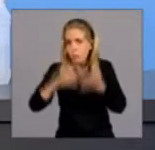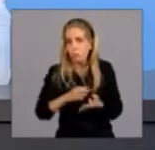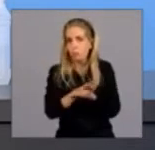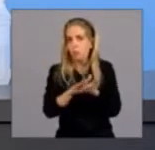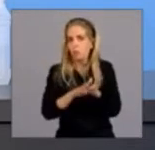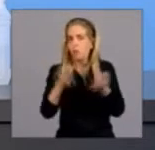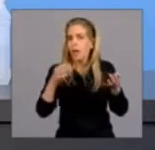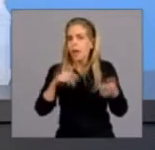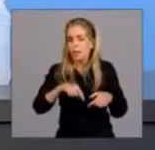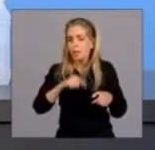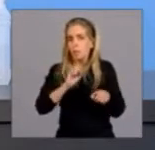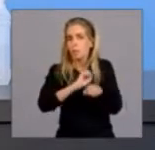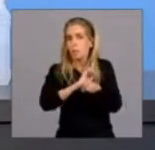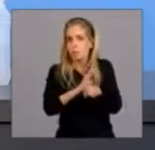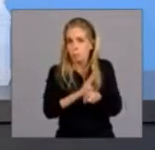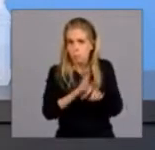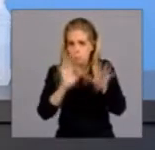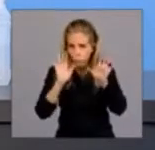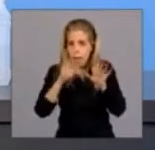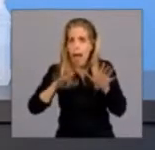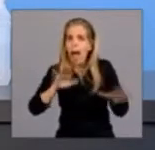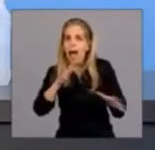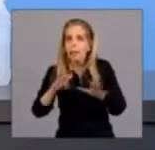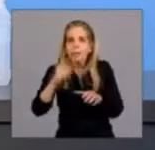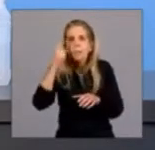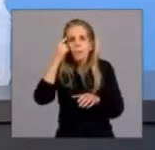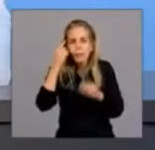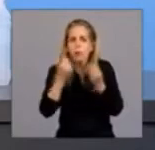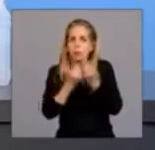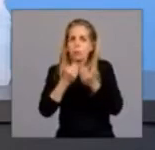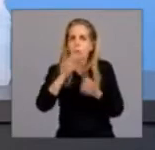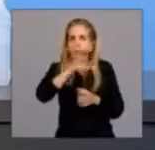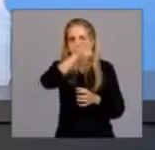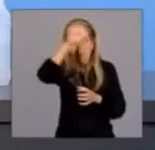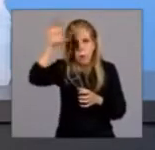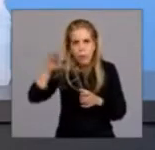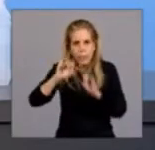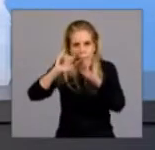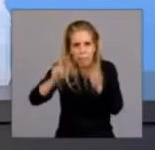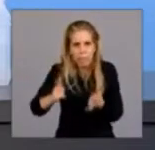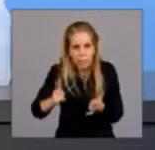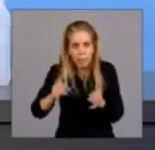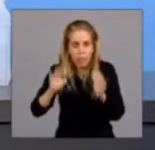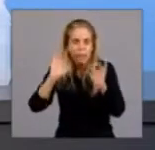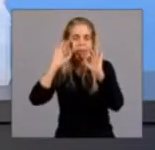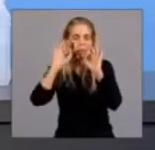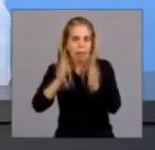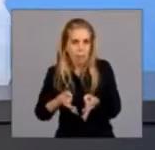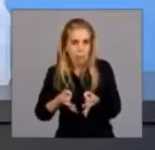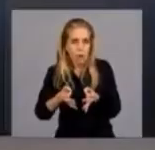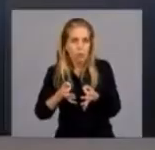que aunque sentimos que en muchos lugares del país, cosas que es cierto, no tienen